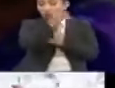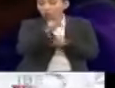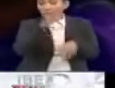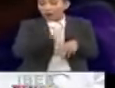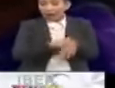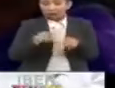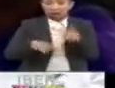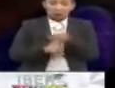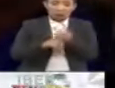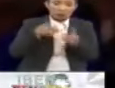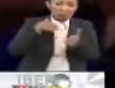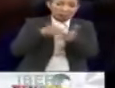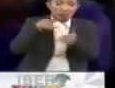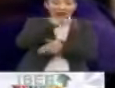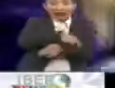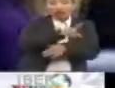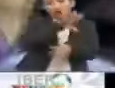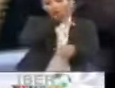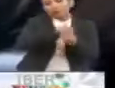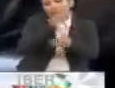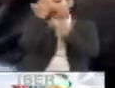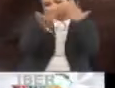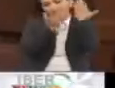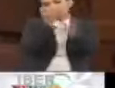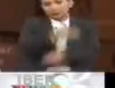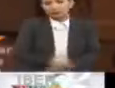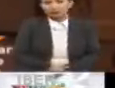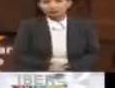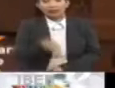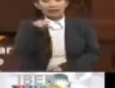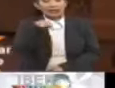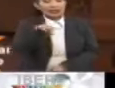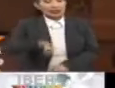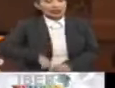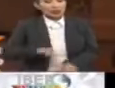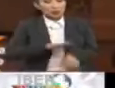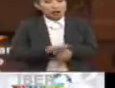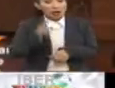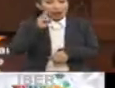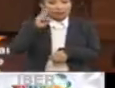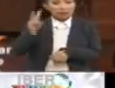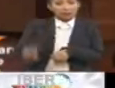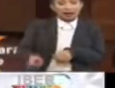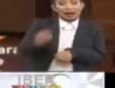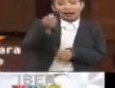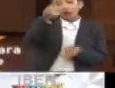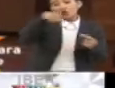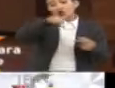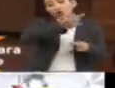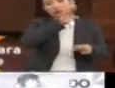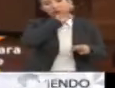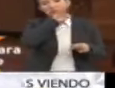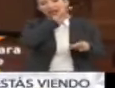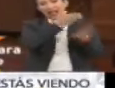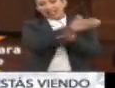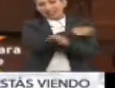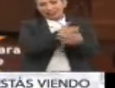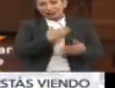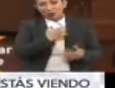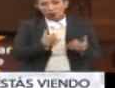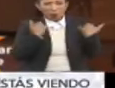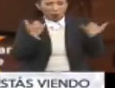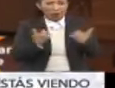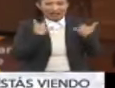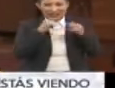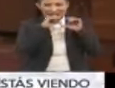los mayores obstáculos para que ellas completen su educación. Aquí lo interesante es ver que aquellas que fueron madres adolescentes, que es la